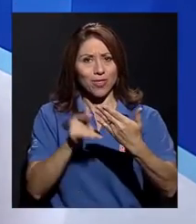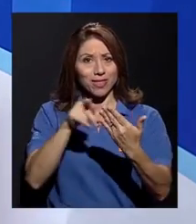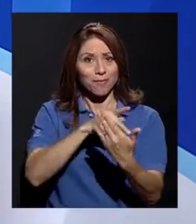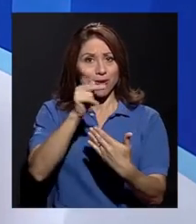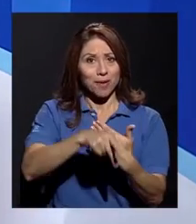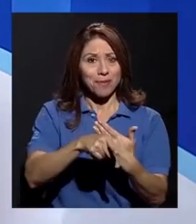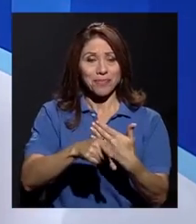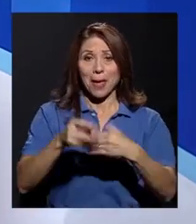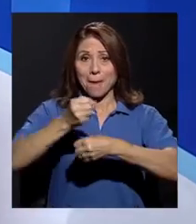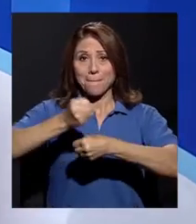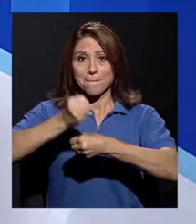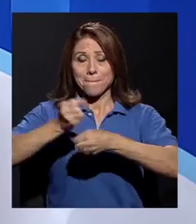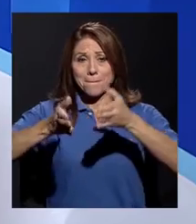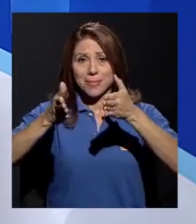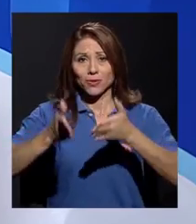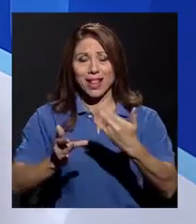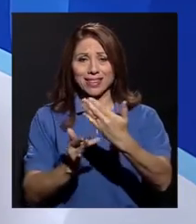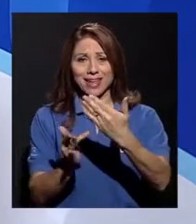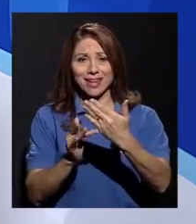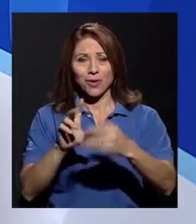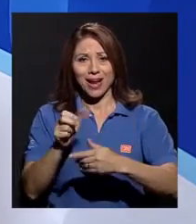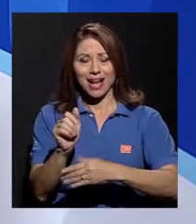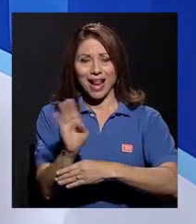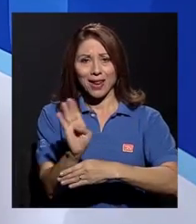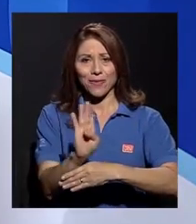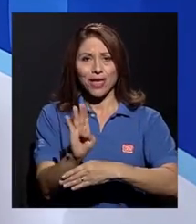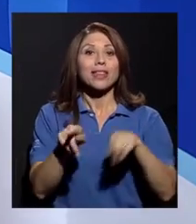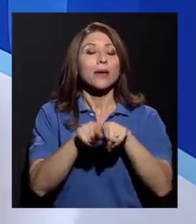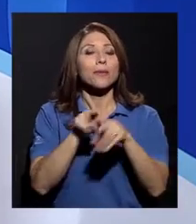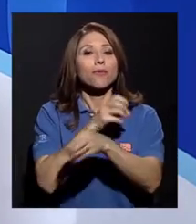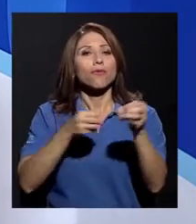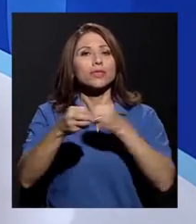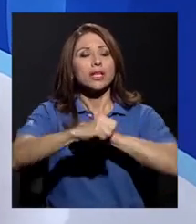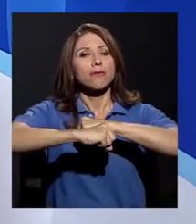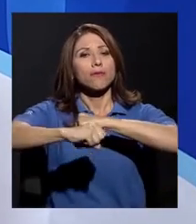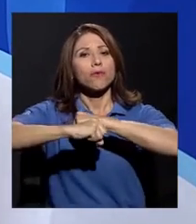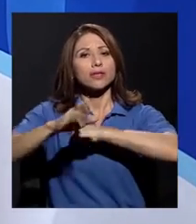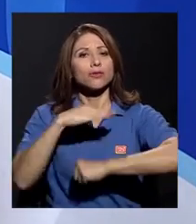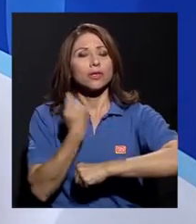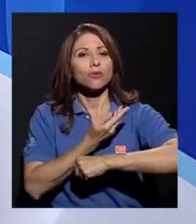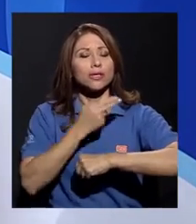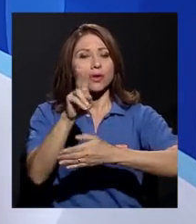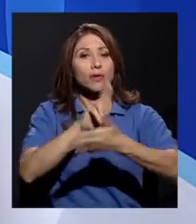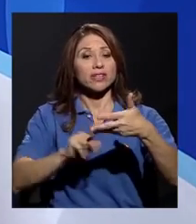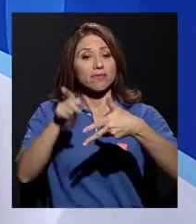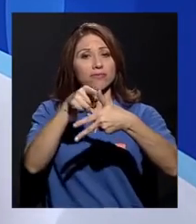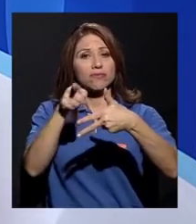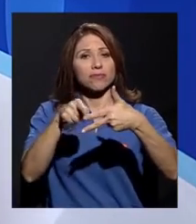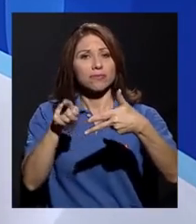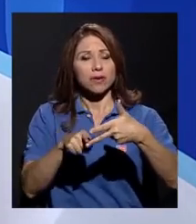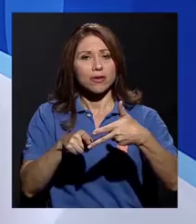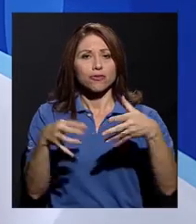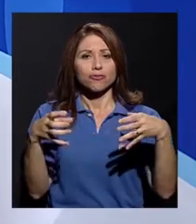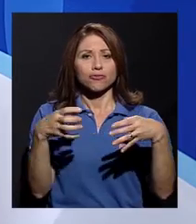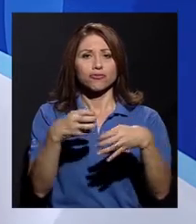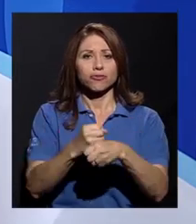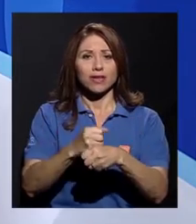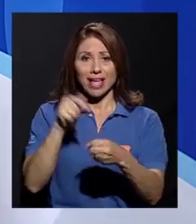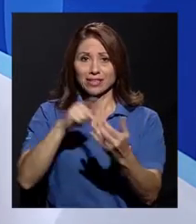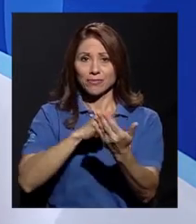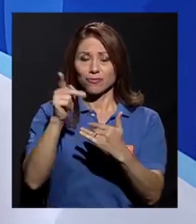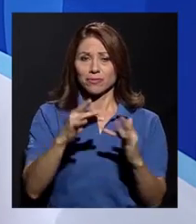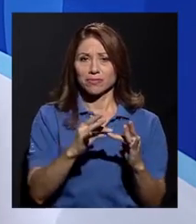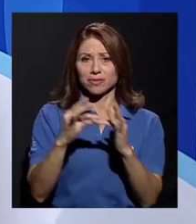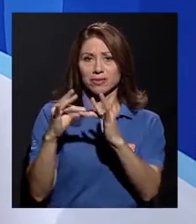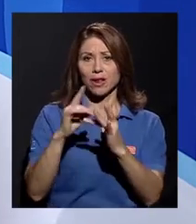técnico del canal y a la oficina de divulgación de nuestra universidad, quienes en conjunto hicieron posible este especial de una hora